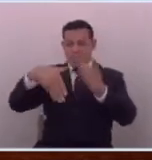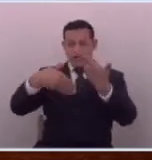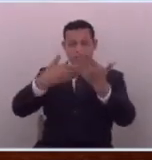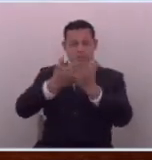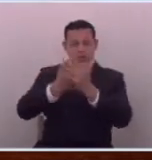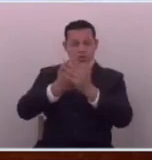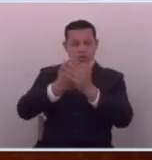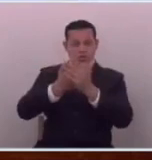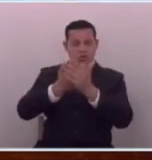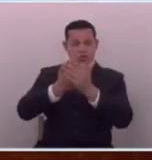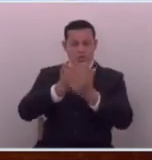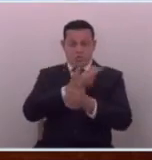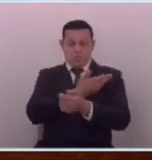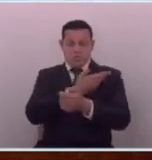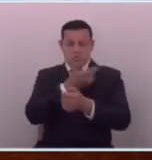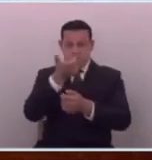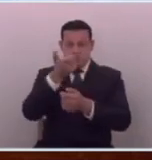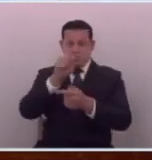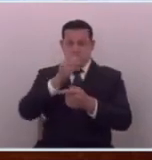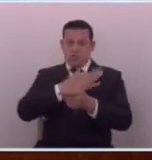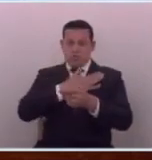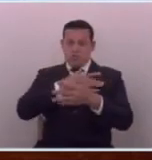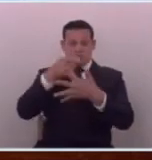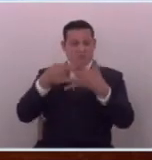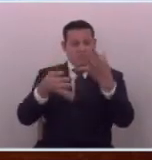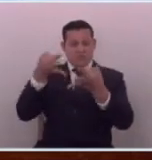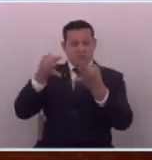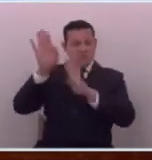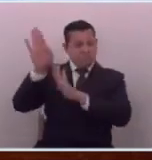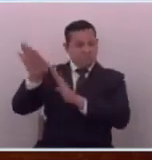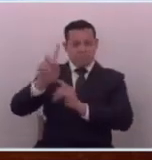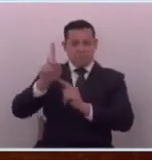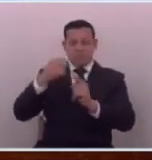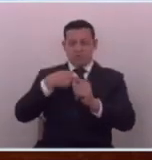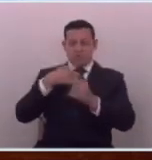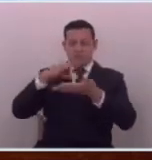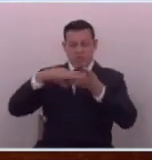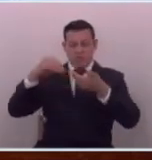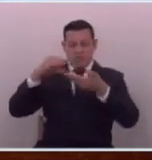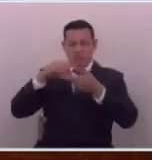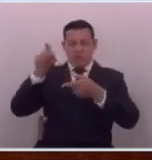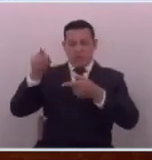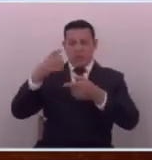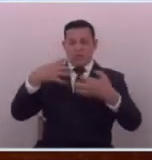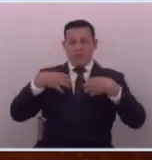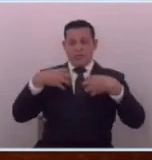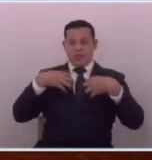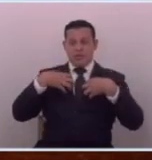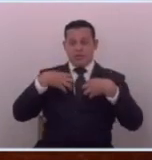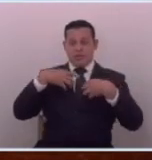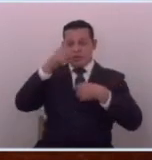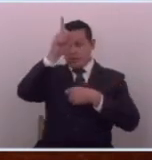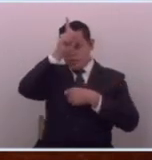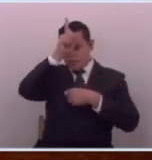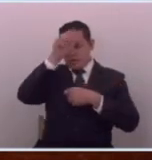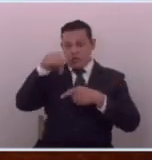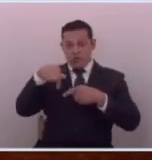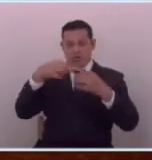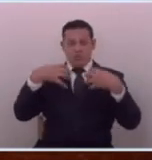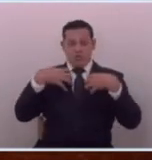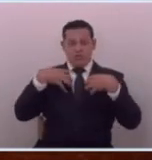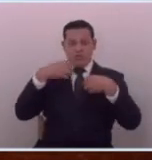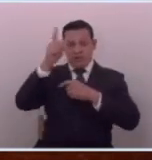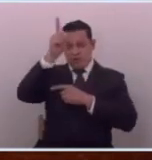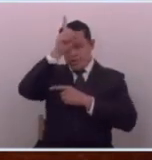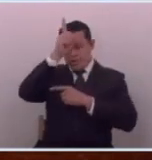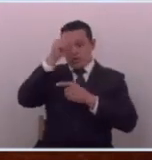señorones para ellos no había ley claro después le tuve que contar hace poco porque él está en Alemania ahora viviendo allá